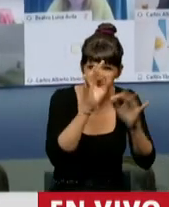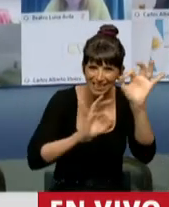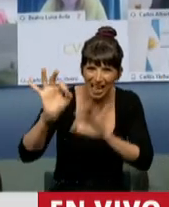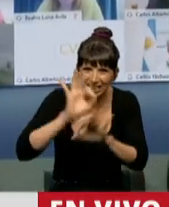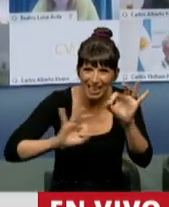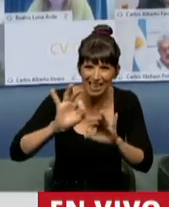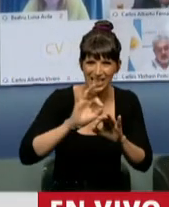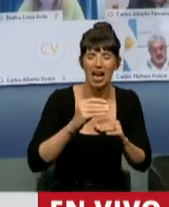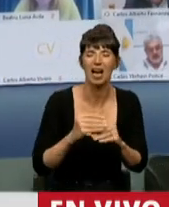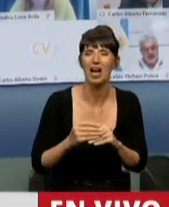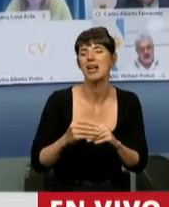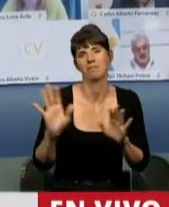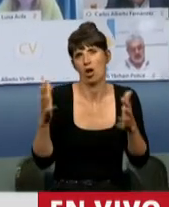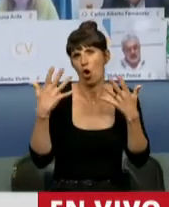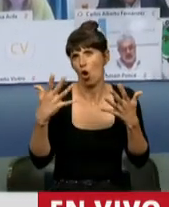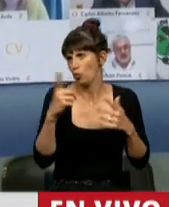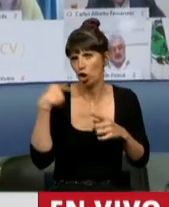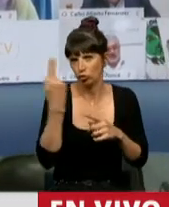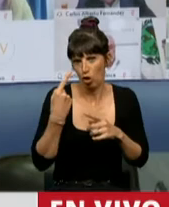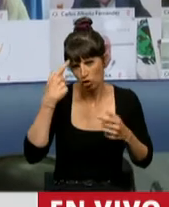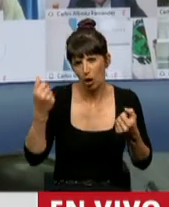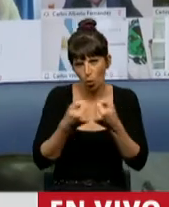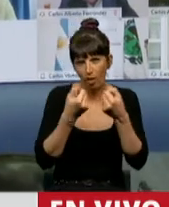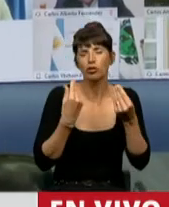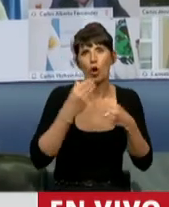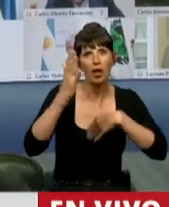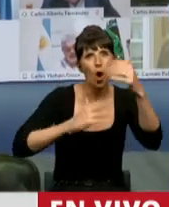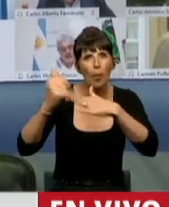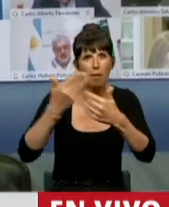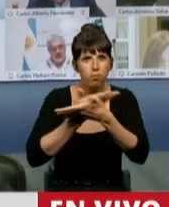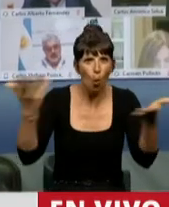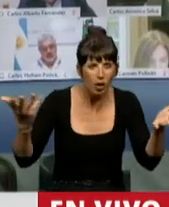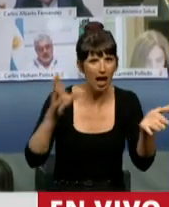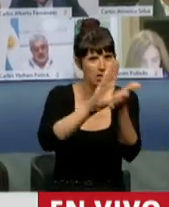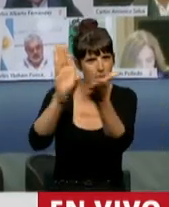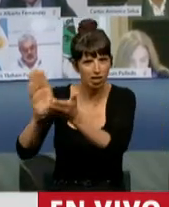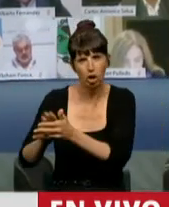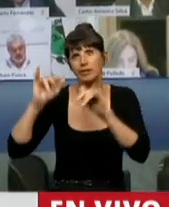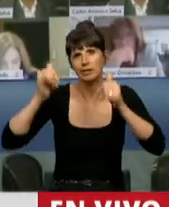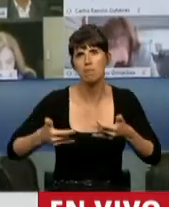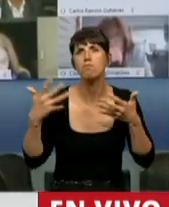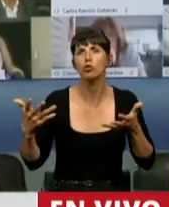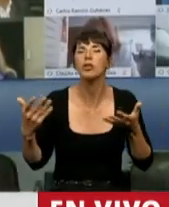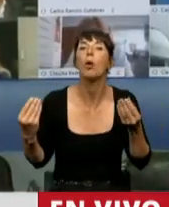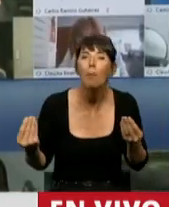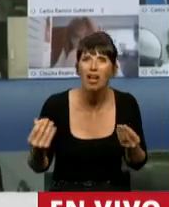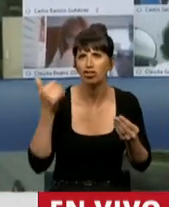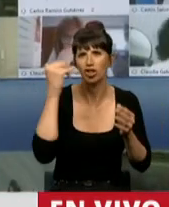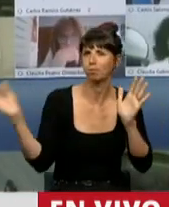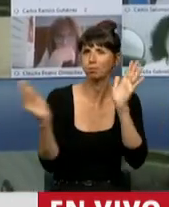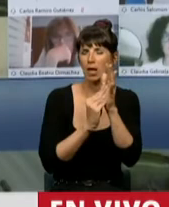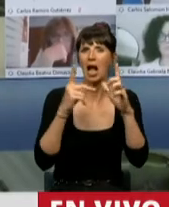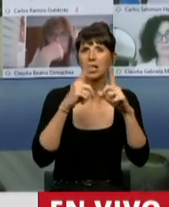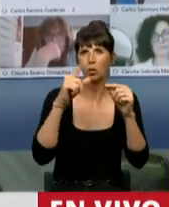Nadie puede estar en contra de la inversión en obras públicas. Pero ¿sabe qué, señor Presidente? Eso ya está. Ya está en el artículo